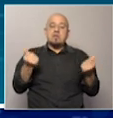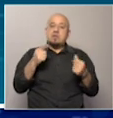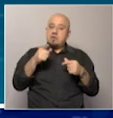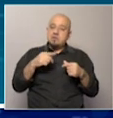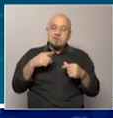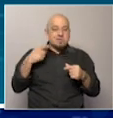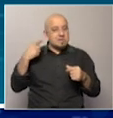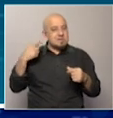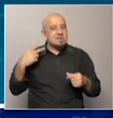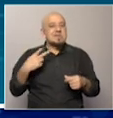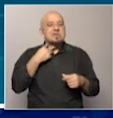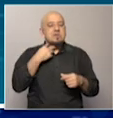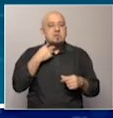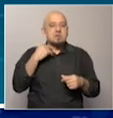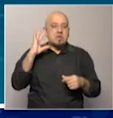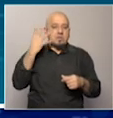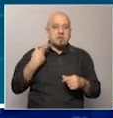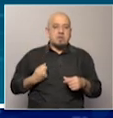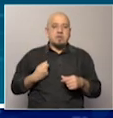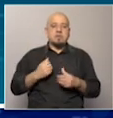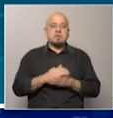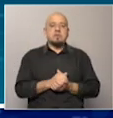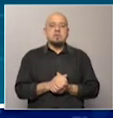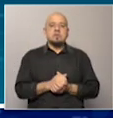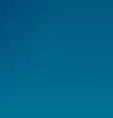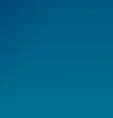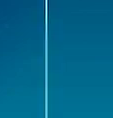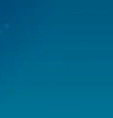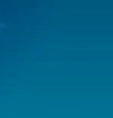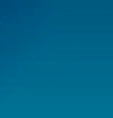palestina. Bien, lo seguiremos seguramente este tema. Muchas gracias. Gracias.